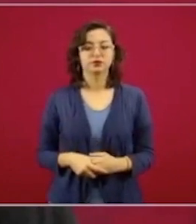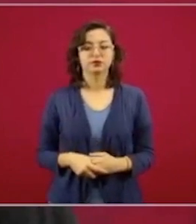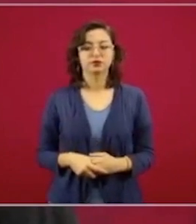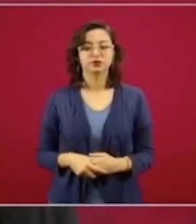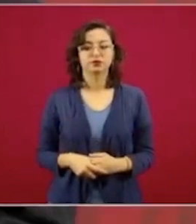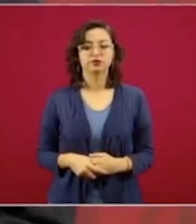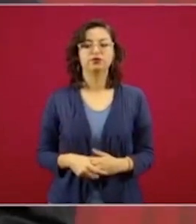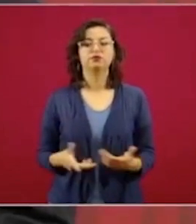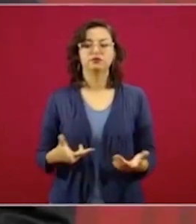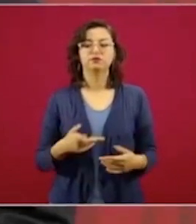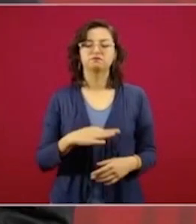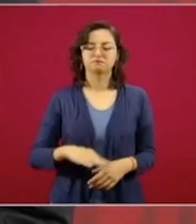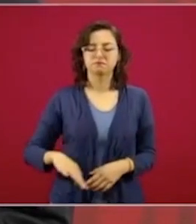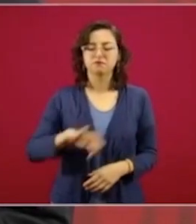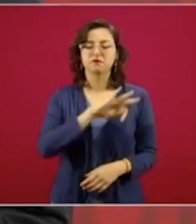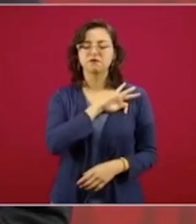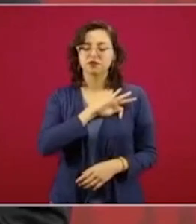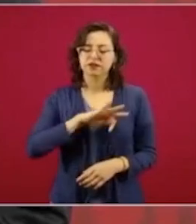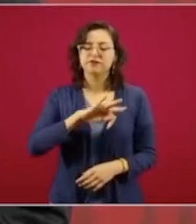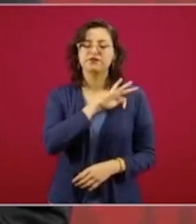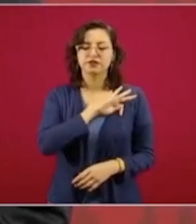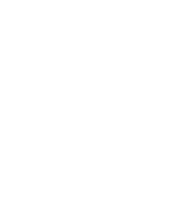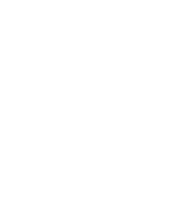la fe nunca.